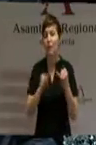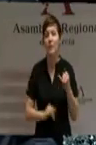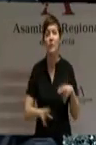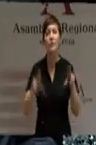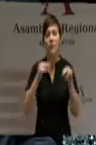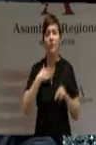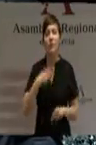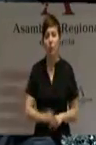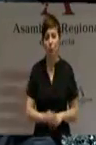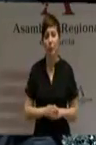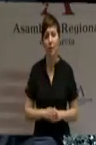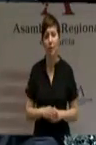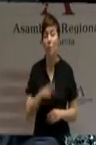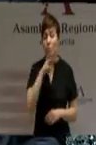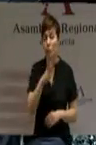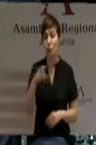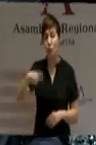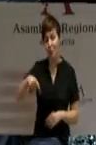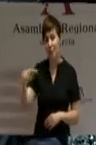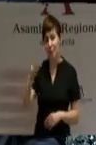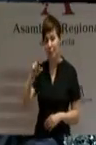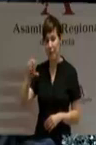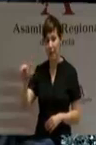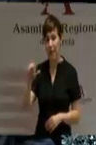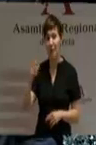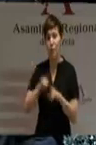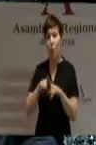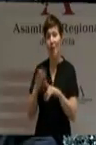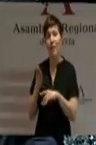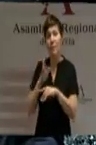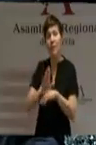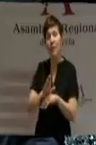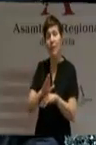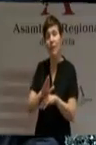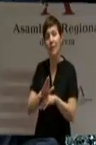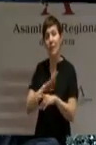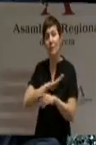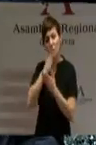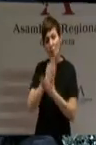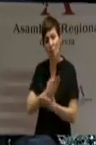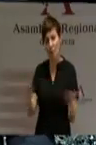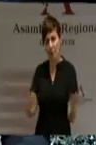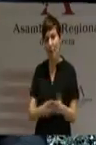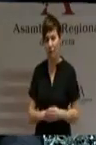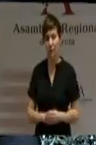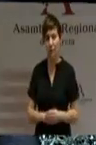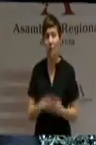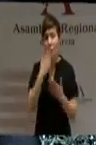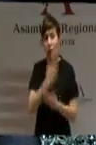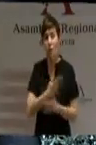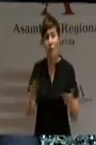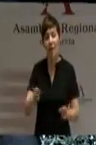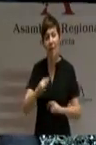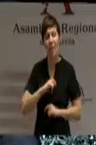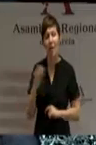eso, el presidente Garres representa la confianza, la confianza que nos da valor para aceptar todos los